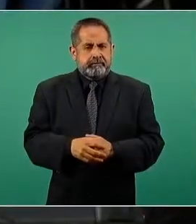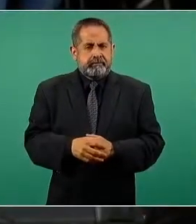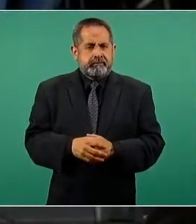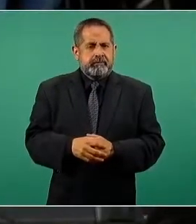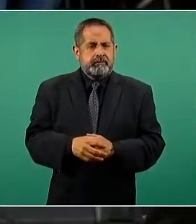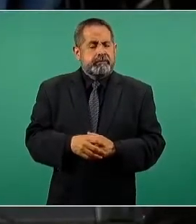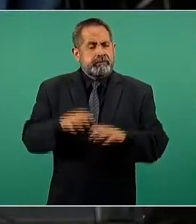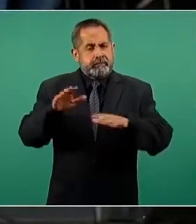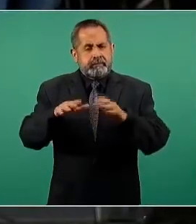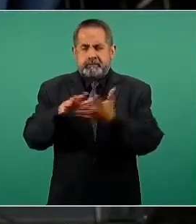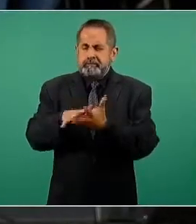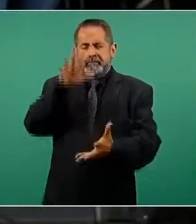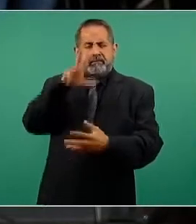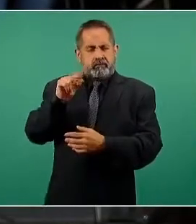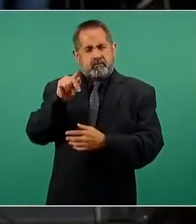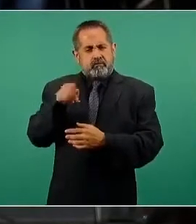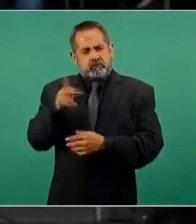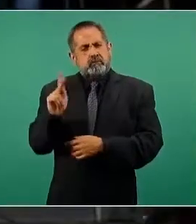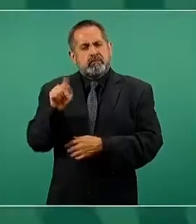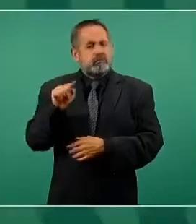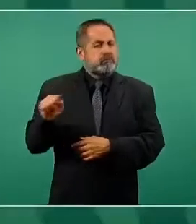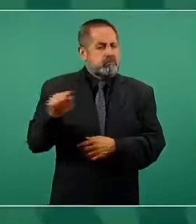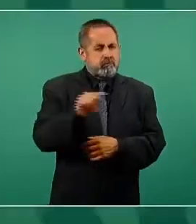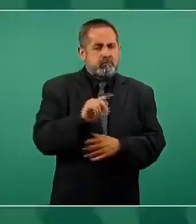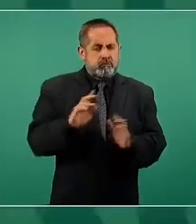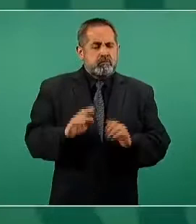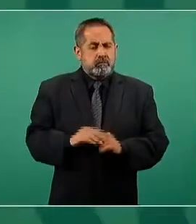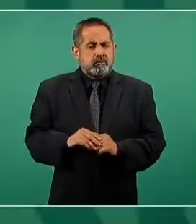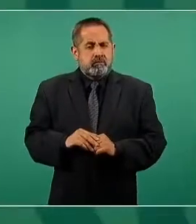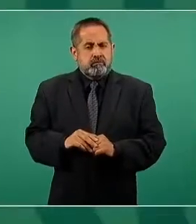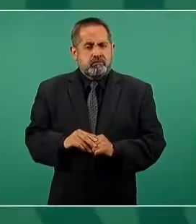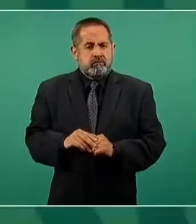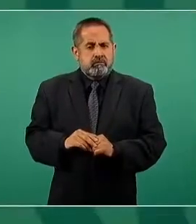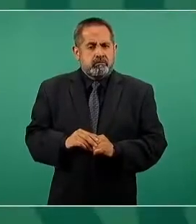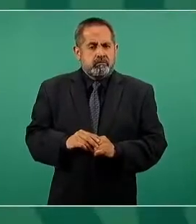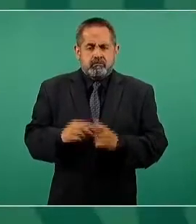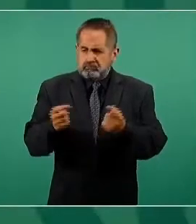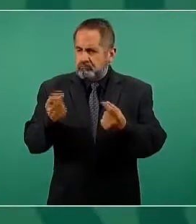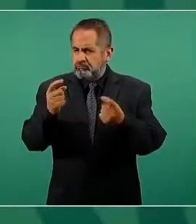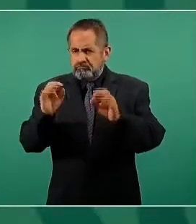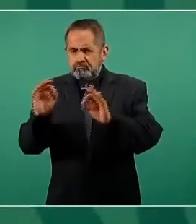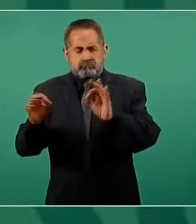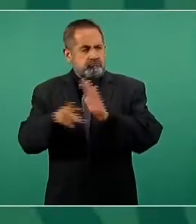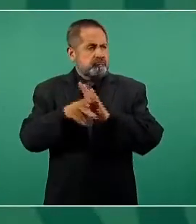no es la mayoría, pero si es un periodismo